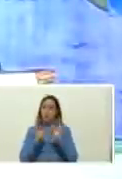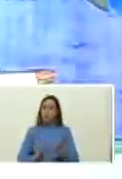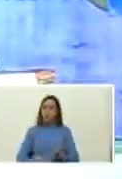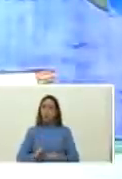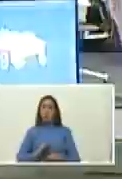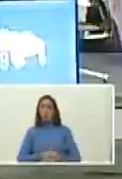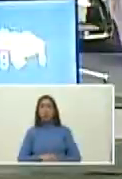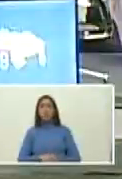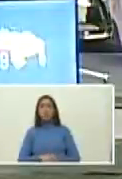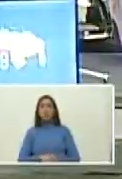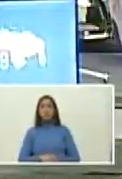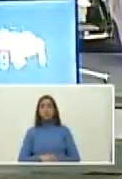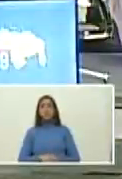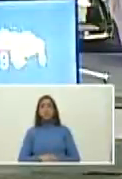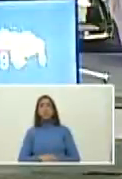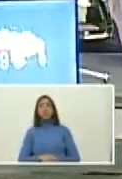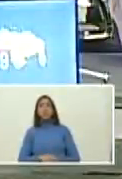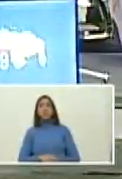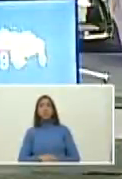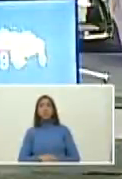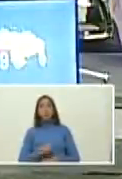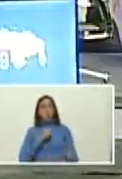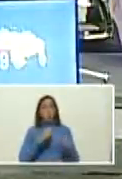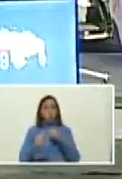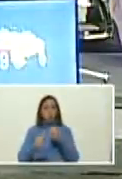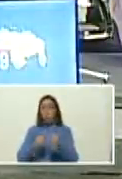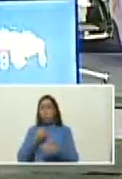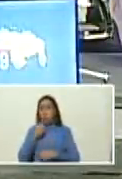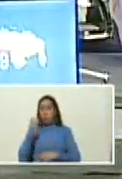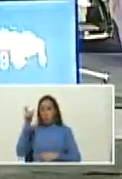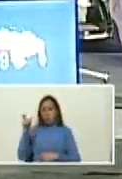hay que reformatearlo las entrevistas son muy buenas